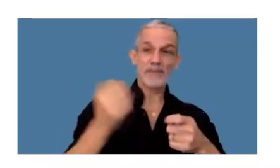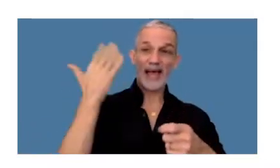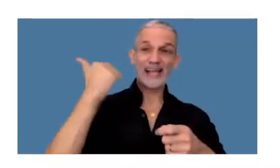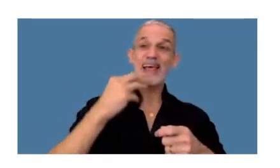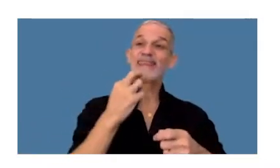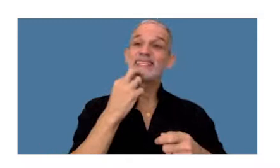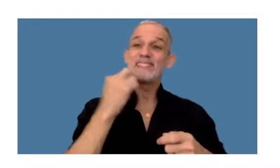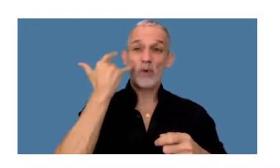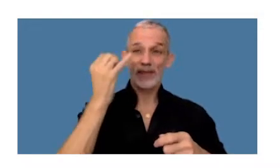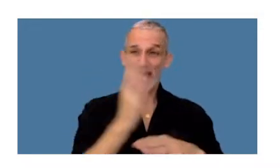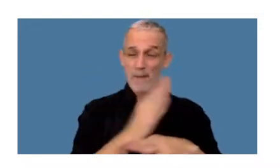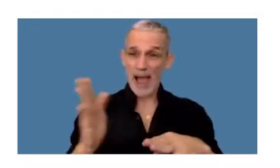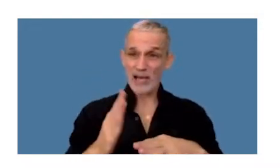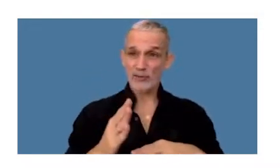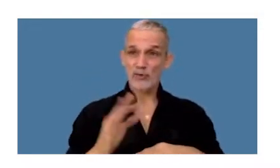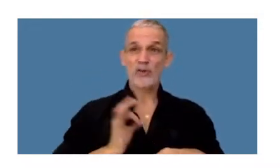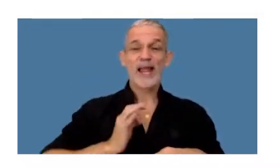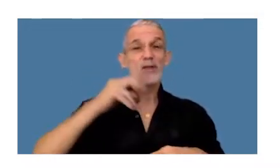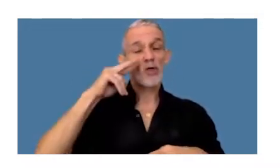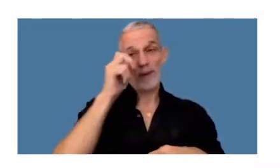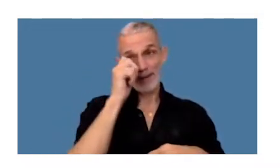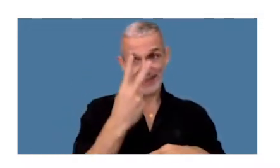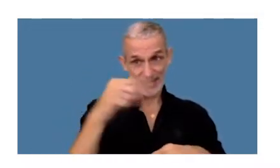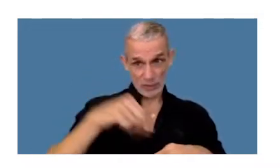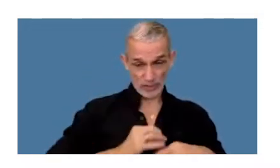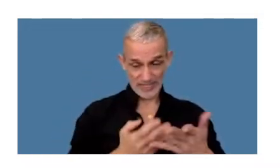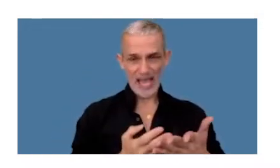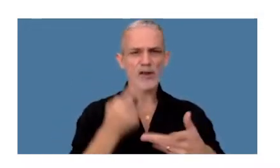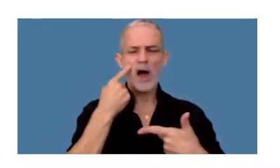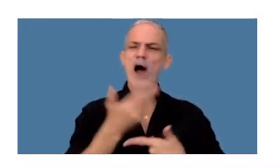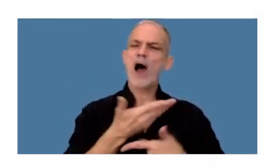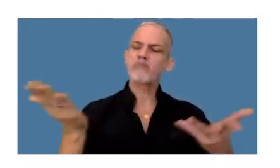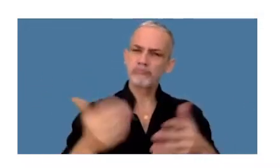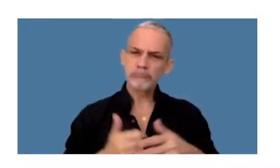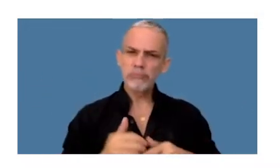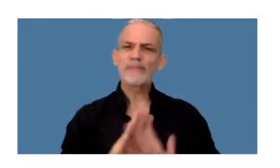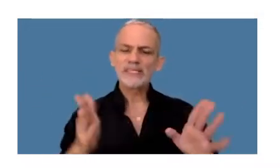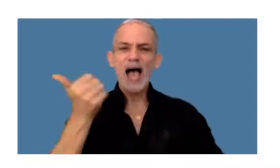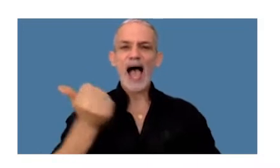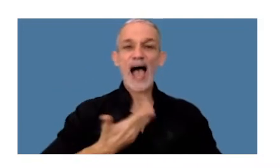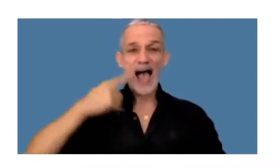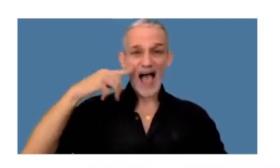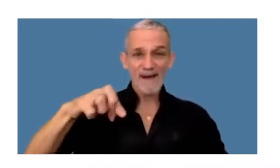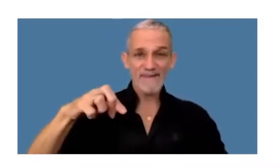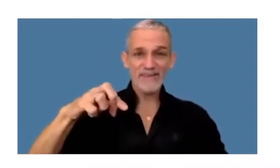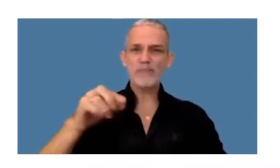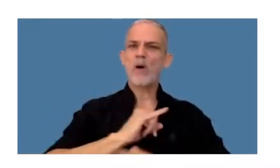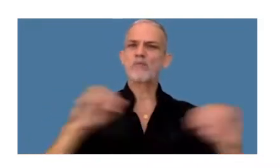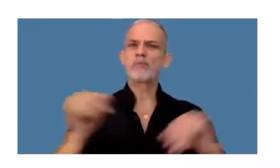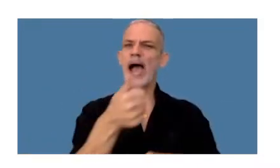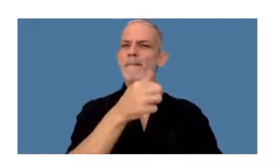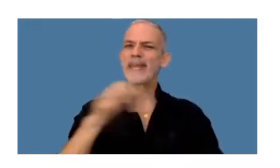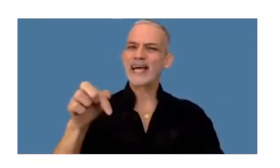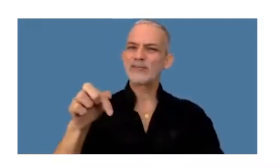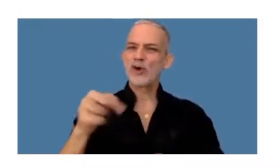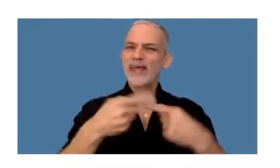19 de mayo de 2022 se conoció que la AFIP lanzó el aplicativo de